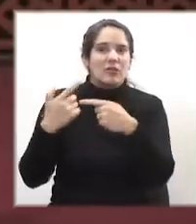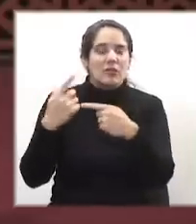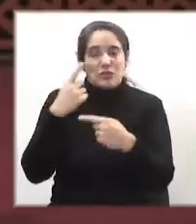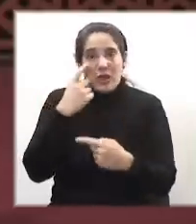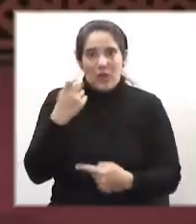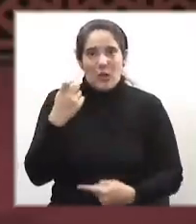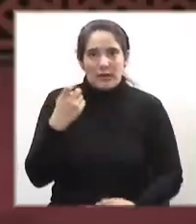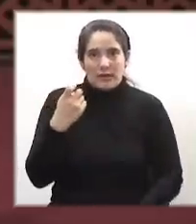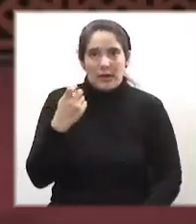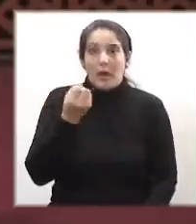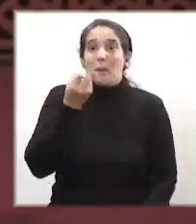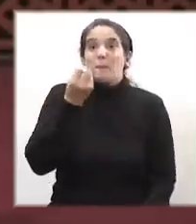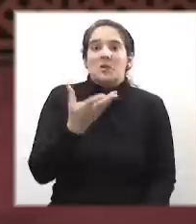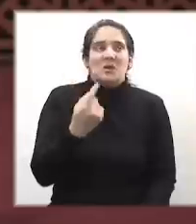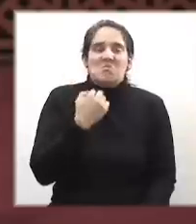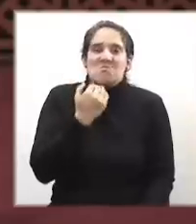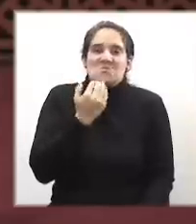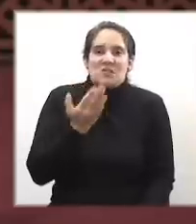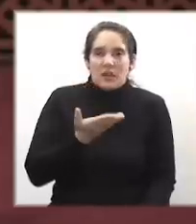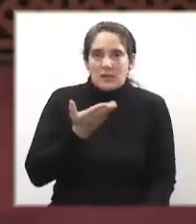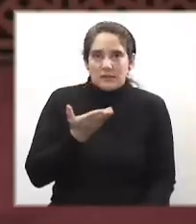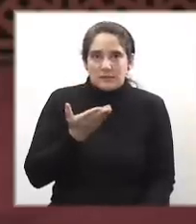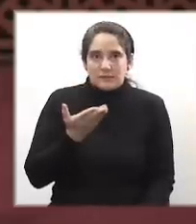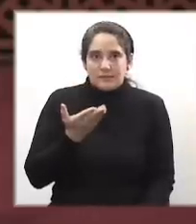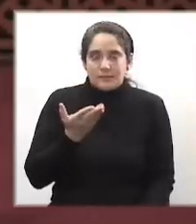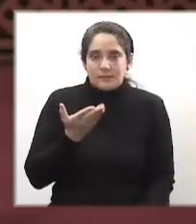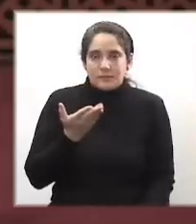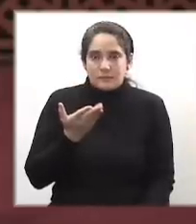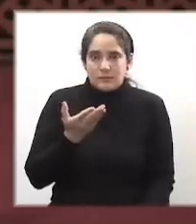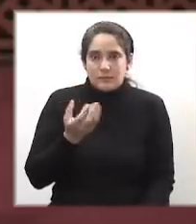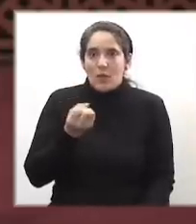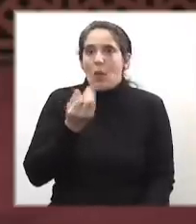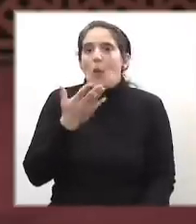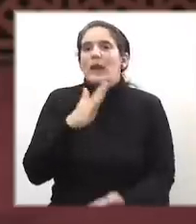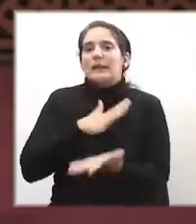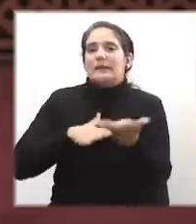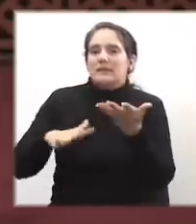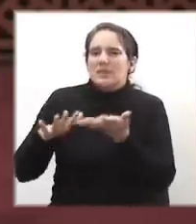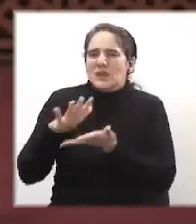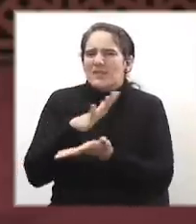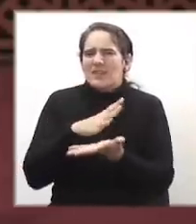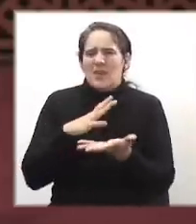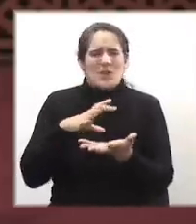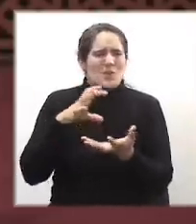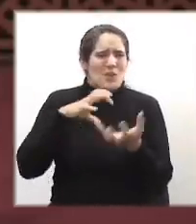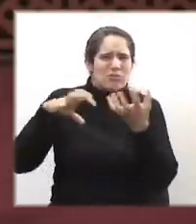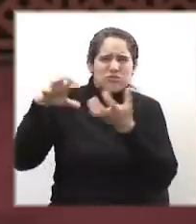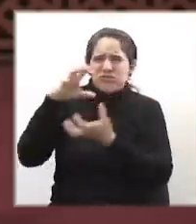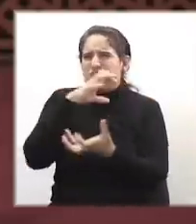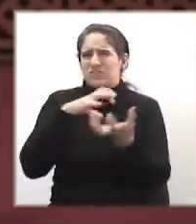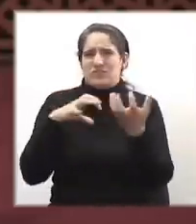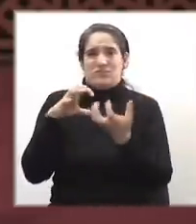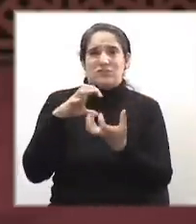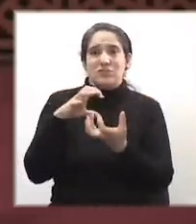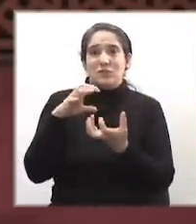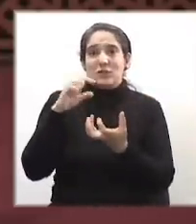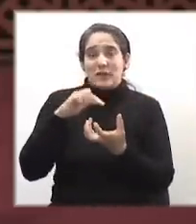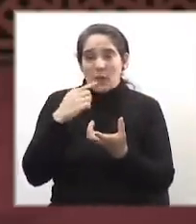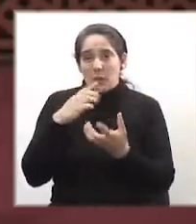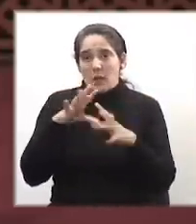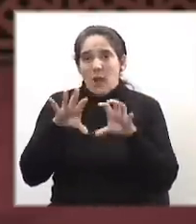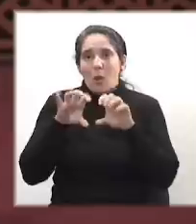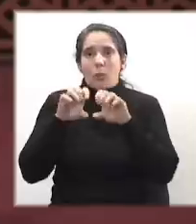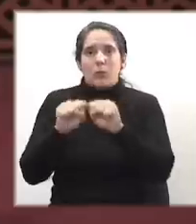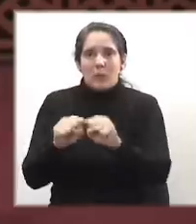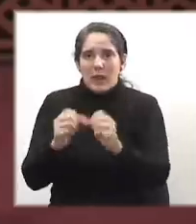dimensión porque desconocen seguramente cuál era el clima de caos que el país vivía, con ocupaciones